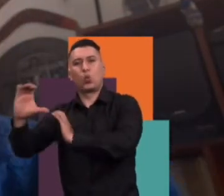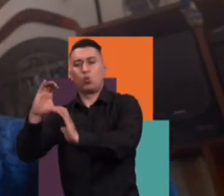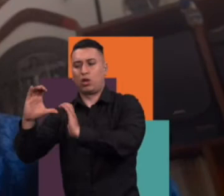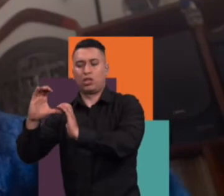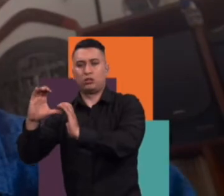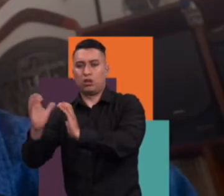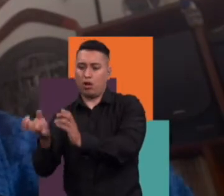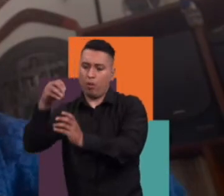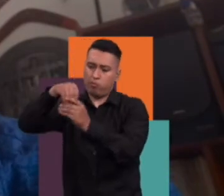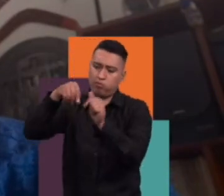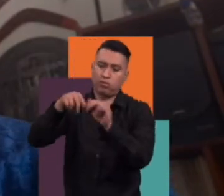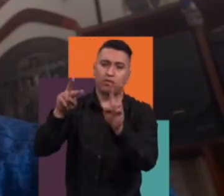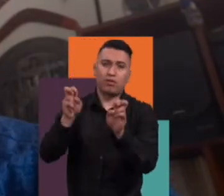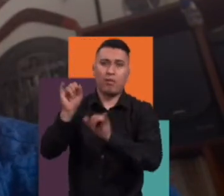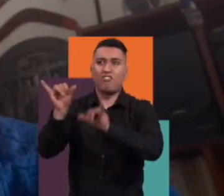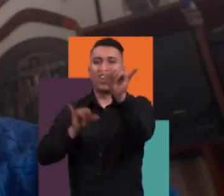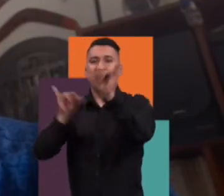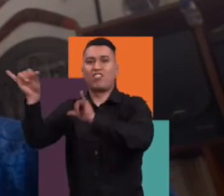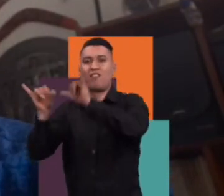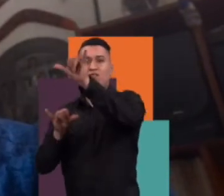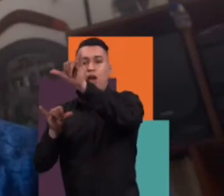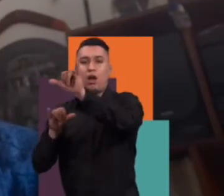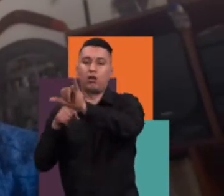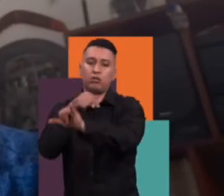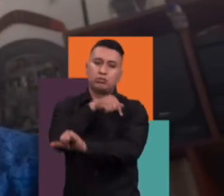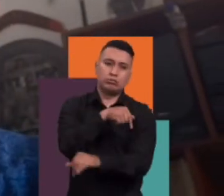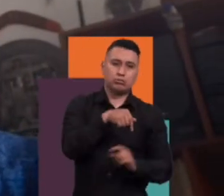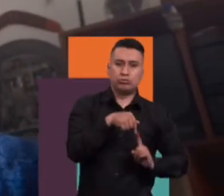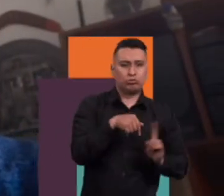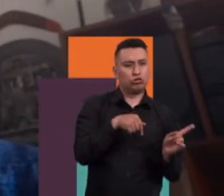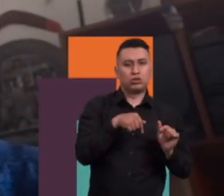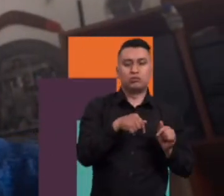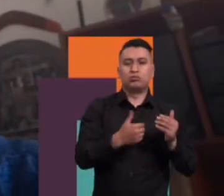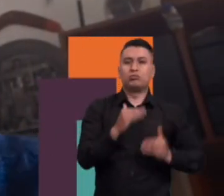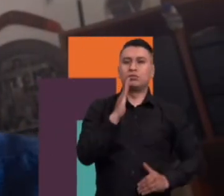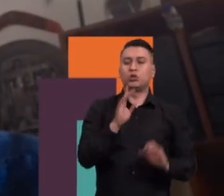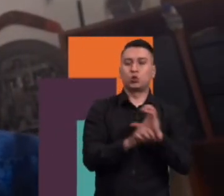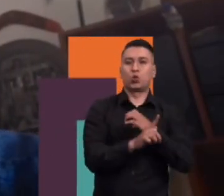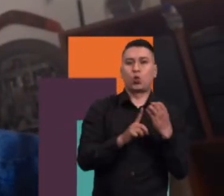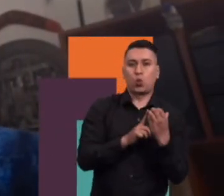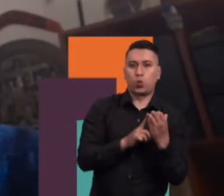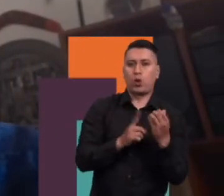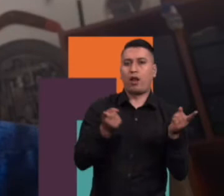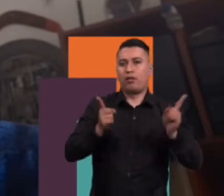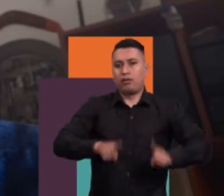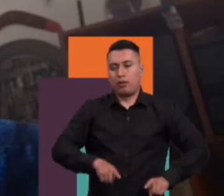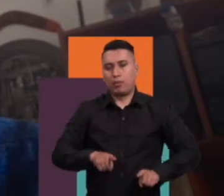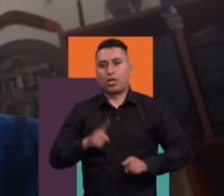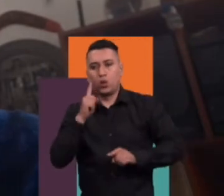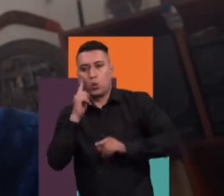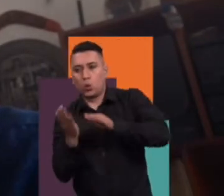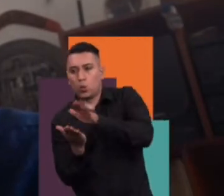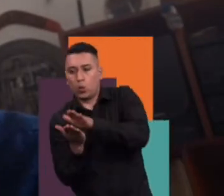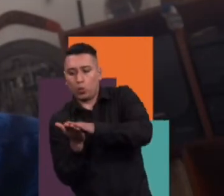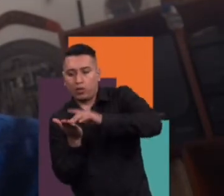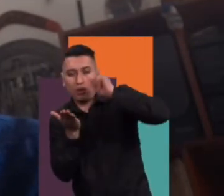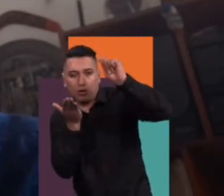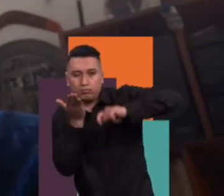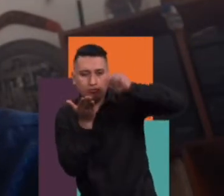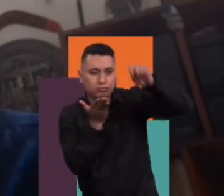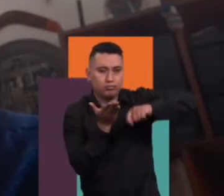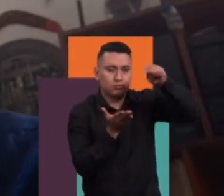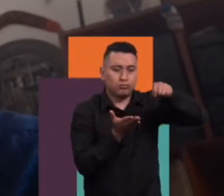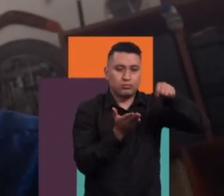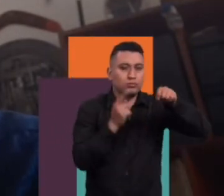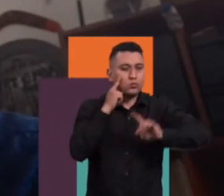viajes. En ese orden de ideas creo que El Mundo al Vuelo era más un programa tipo documental y cultural, en el cual se exploraban diferentes